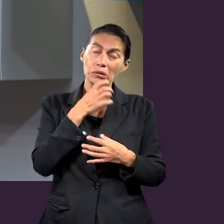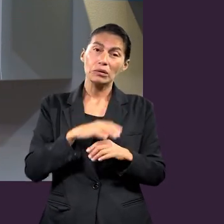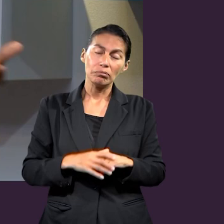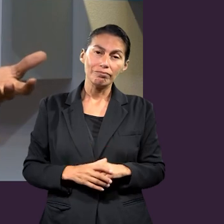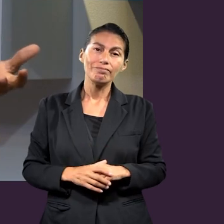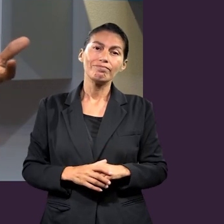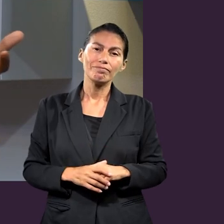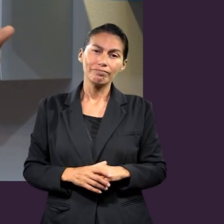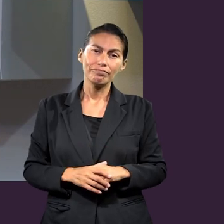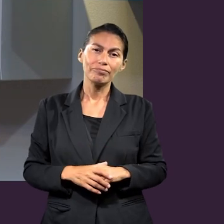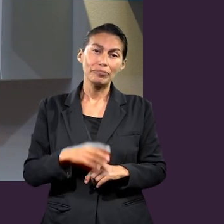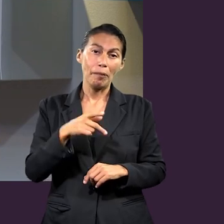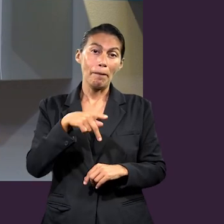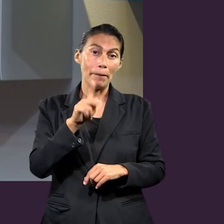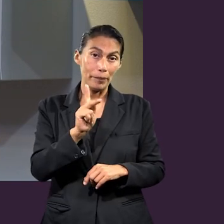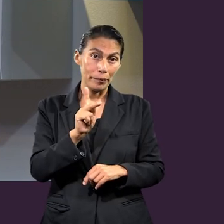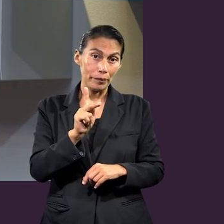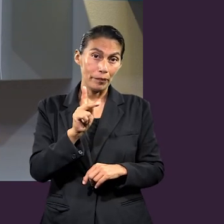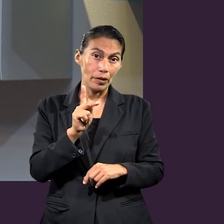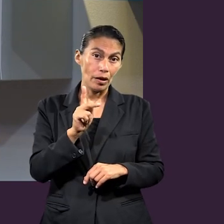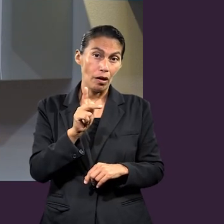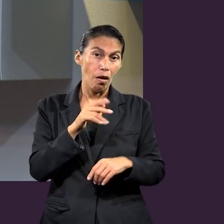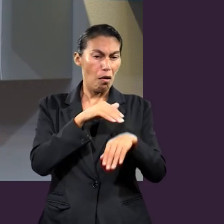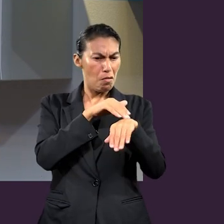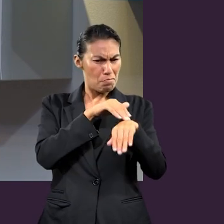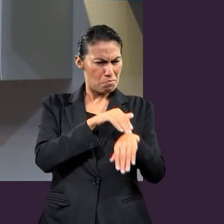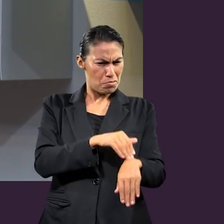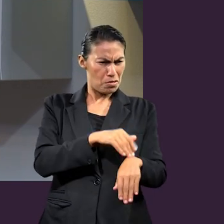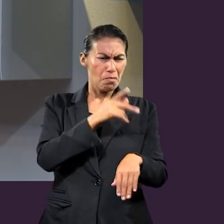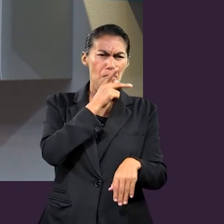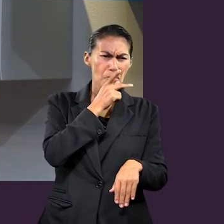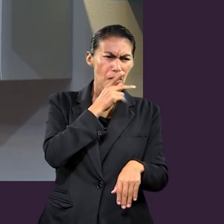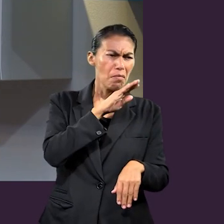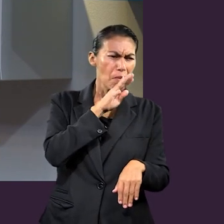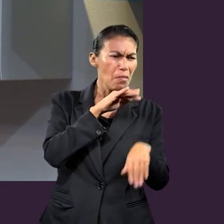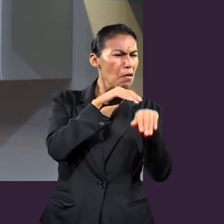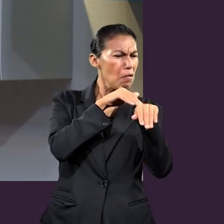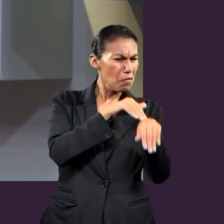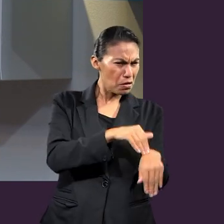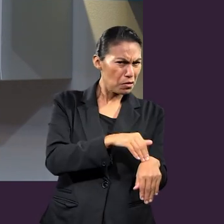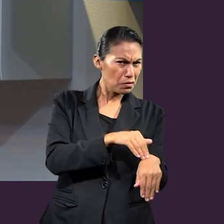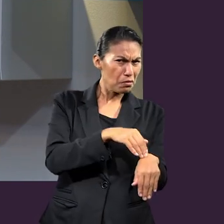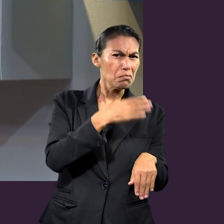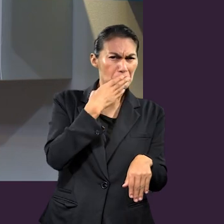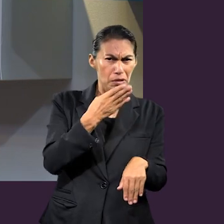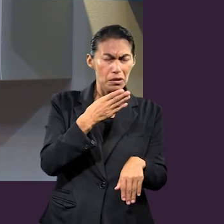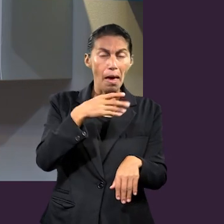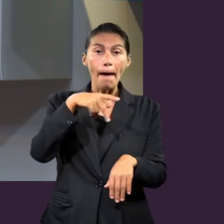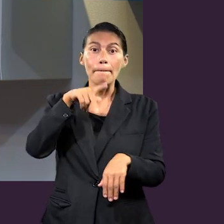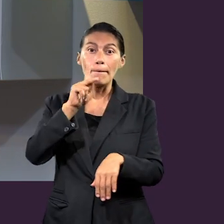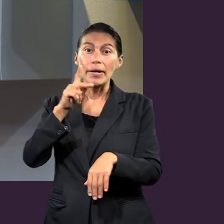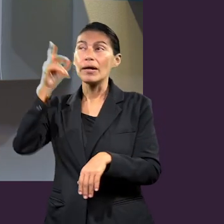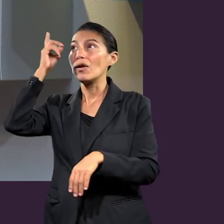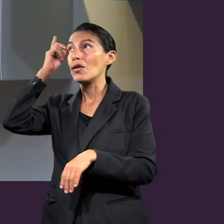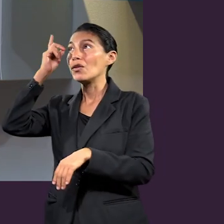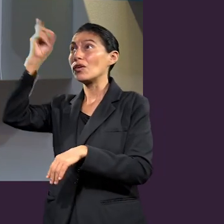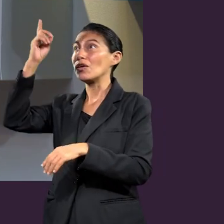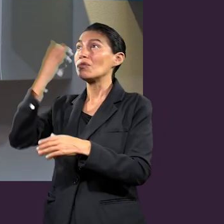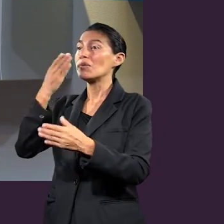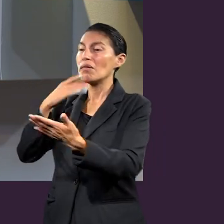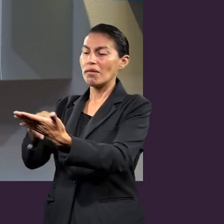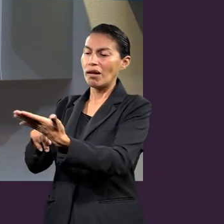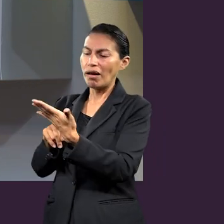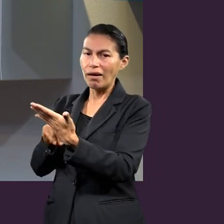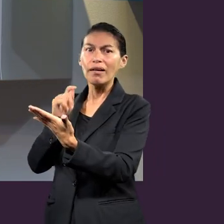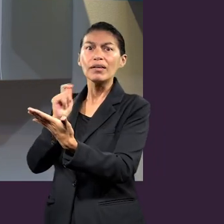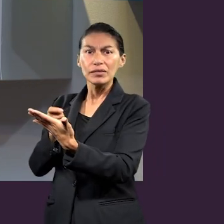terminaban muertos, desafortunadamente. Pero la obediencia que se debe mantener a los padres siempre